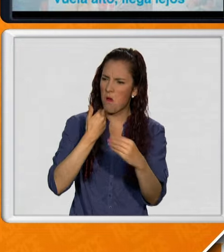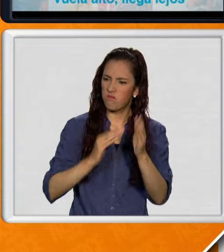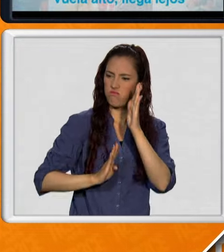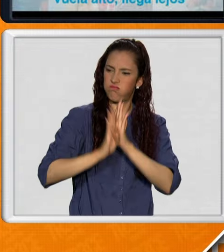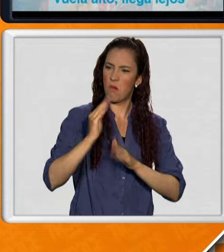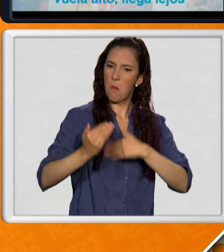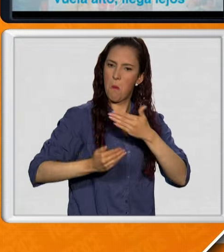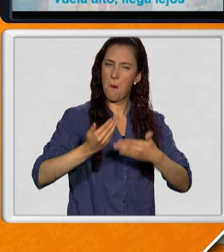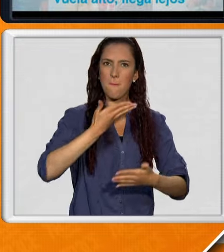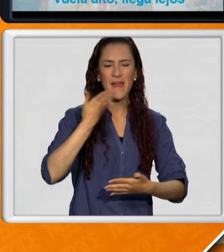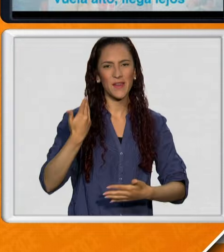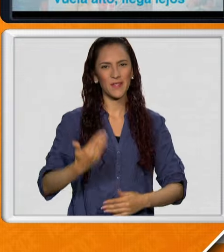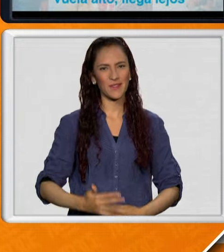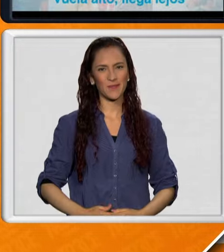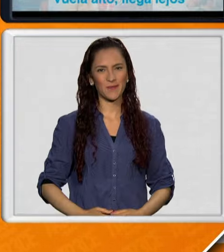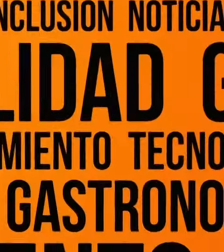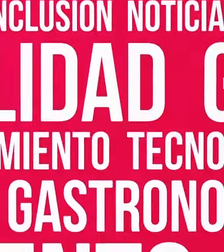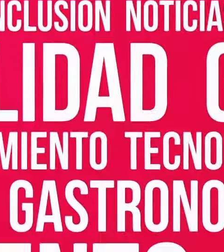personal.